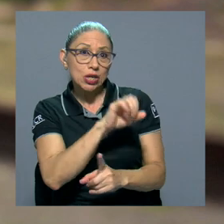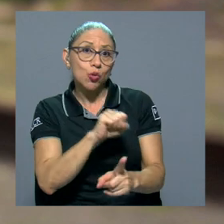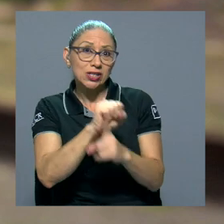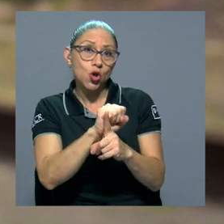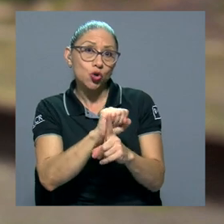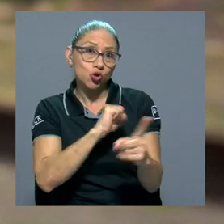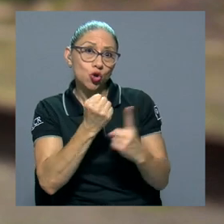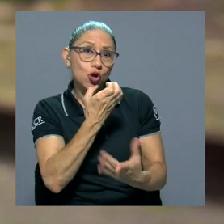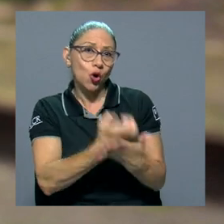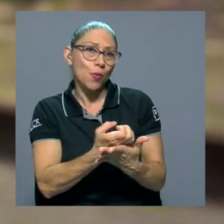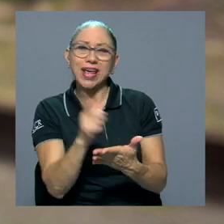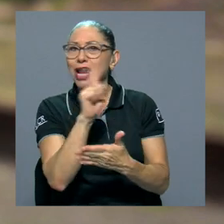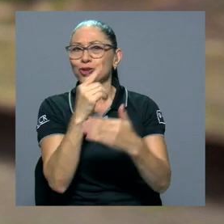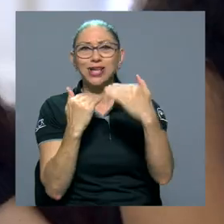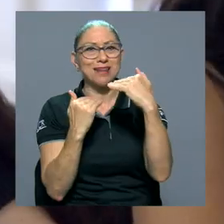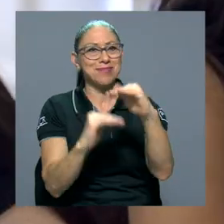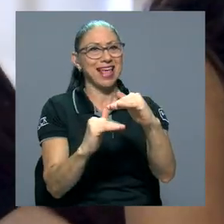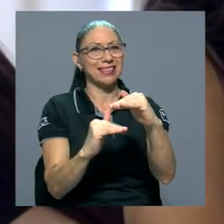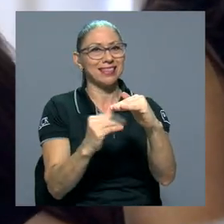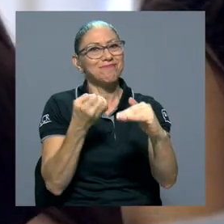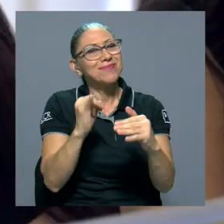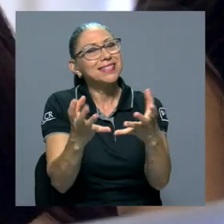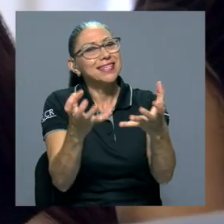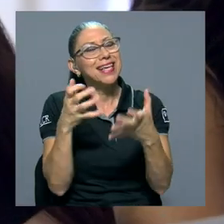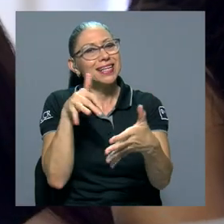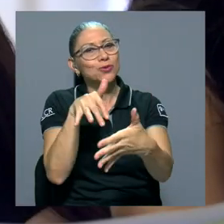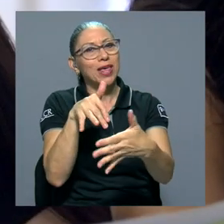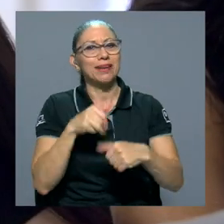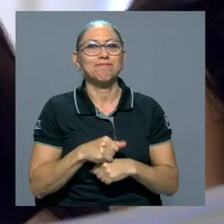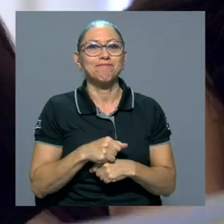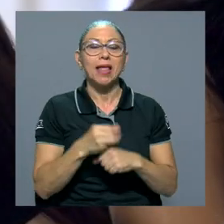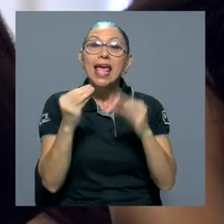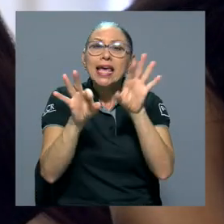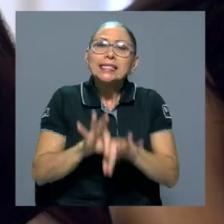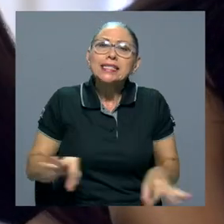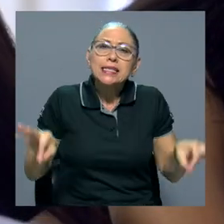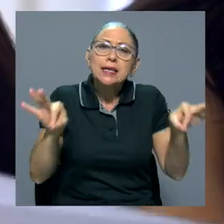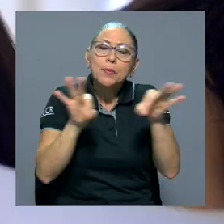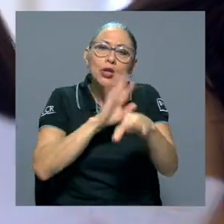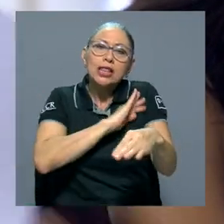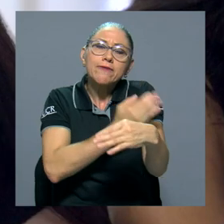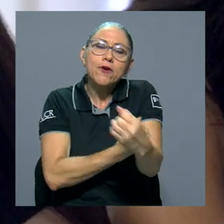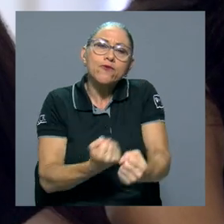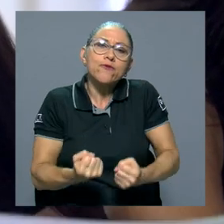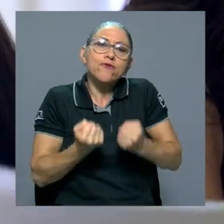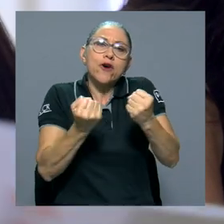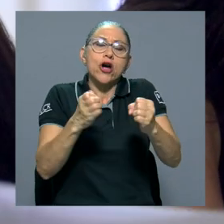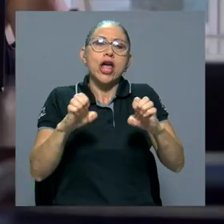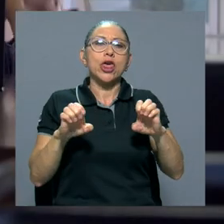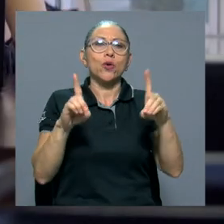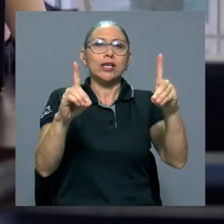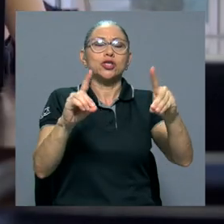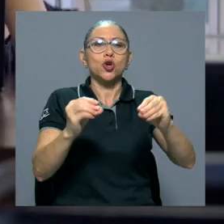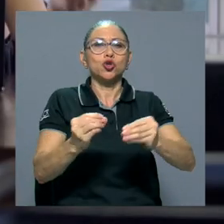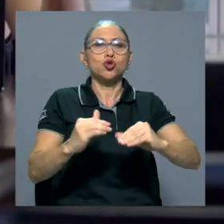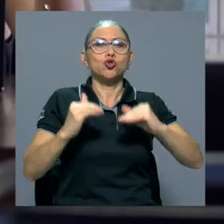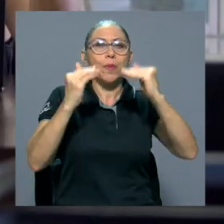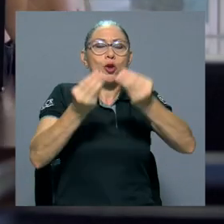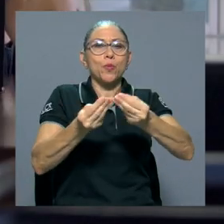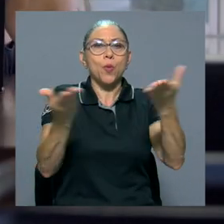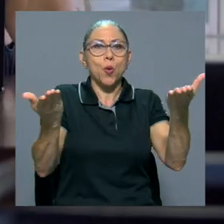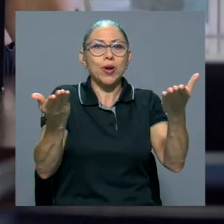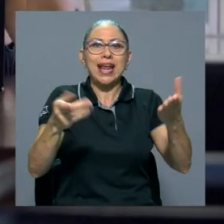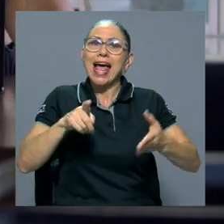personas estudiantes que quieren estudiar. Por lo tanto, es importante fortalecer la educación superior pública e